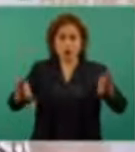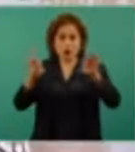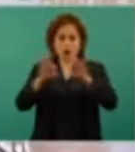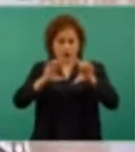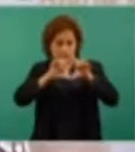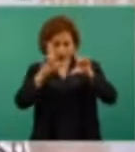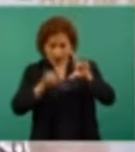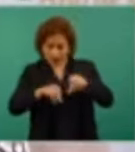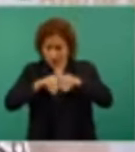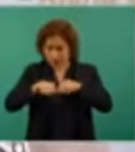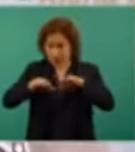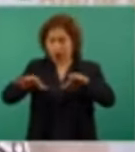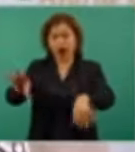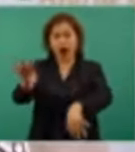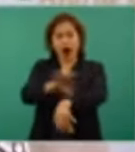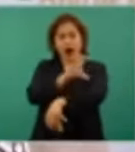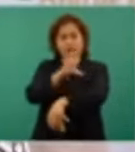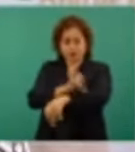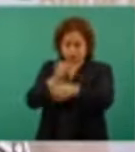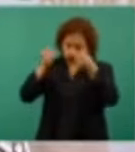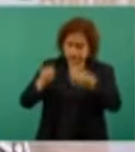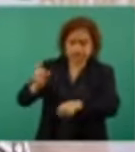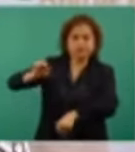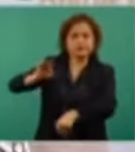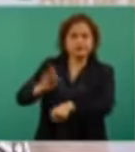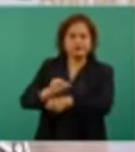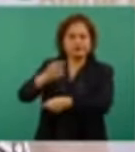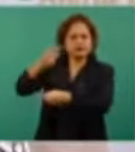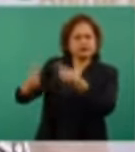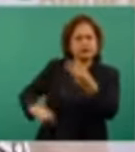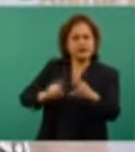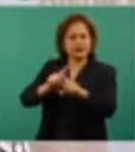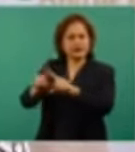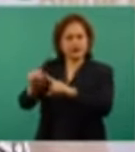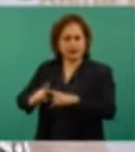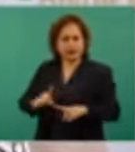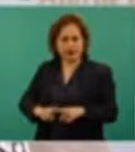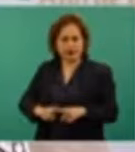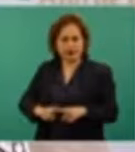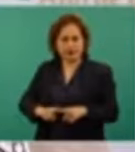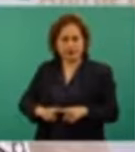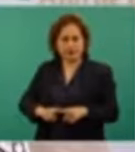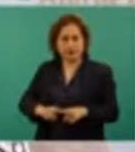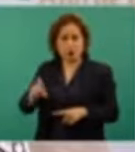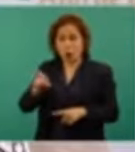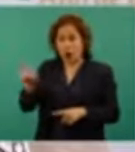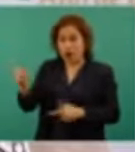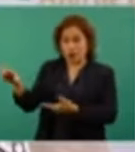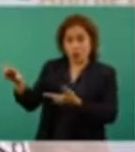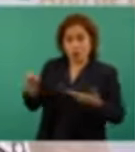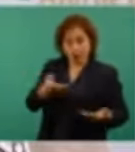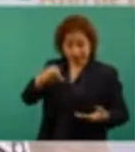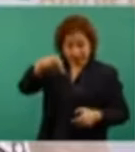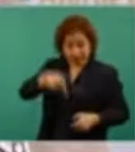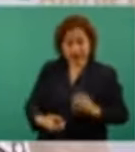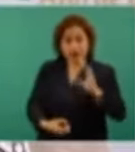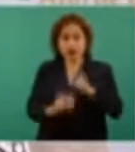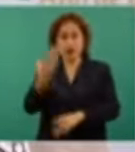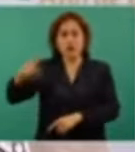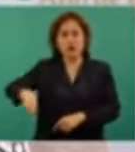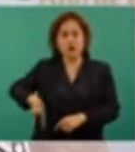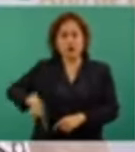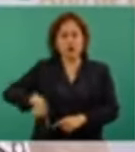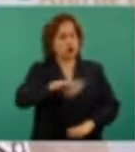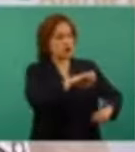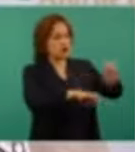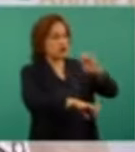energética de México. La campaña empezó desde el primer día. Difamaciones,